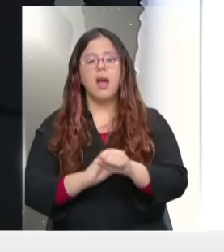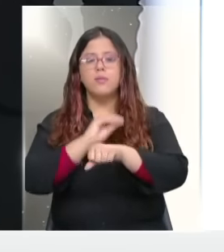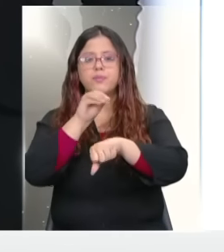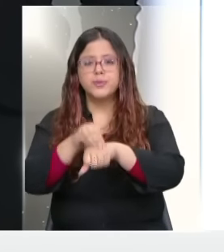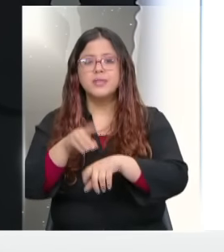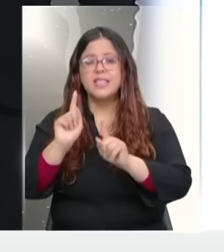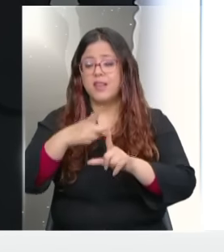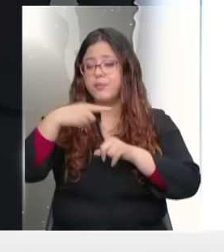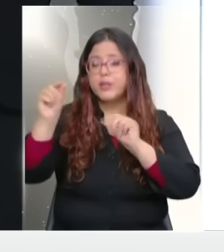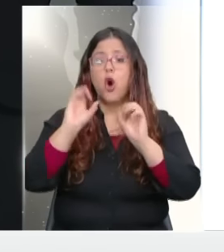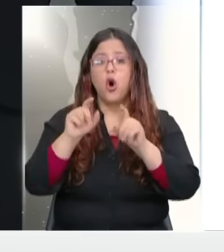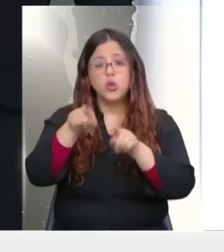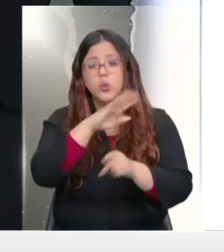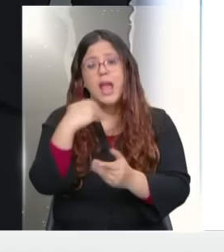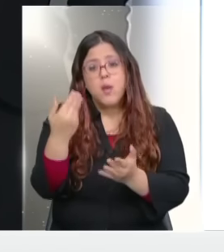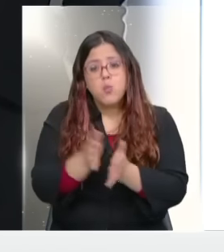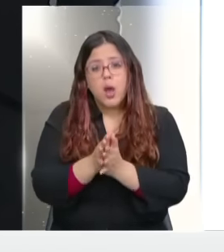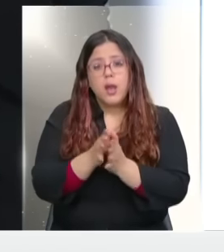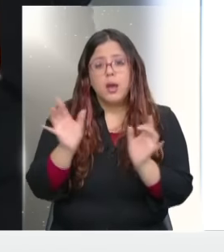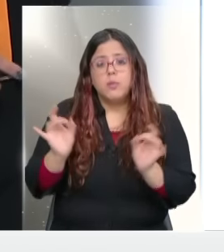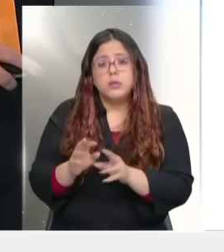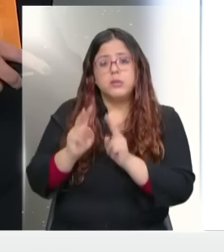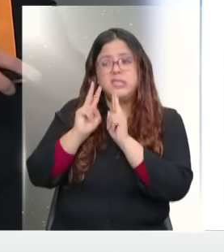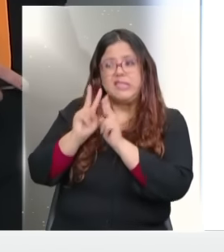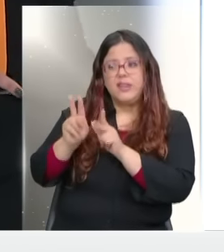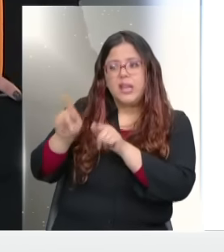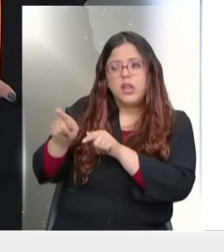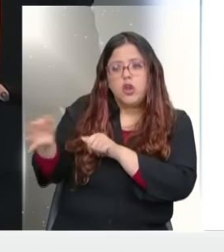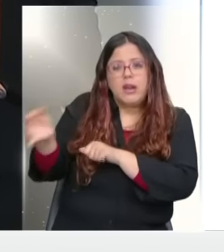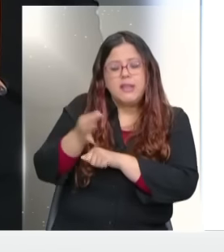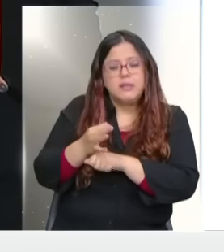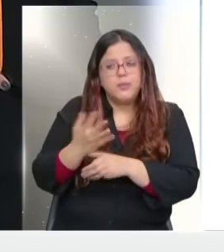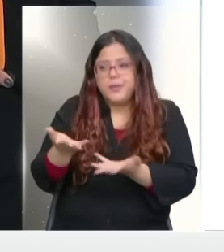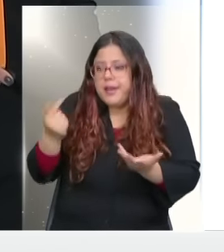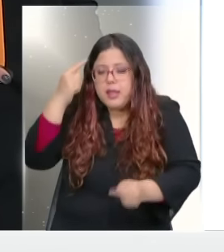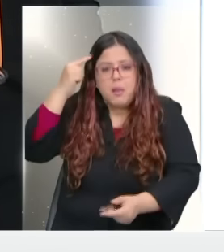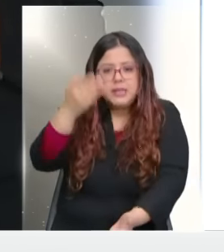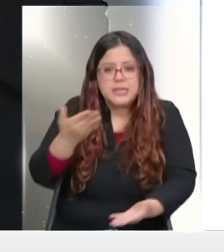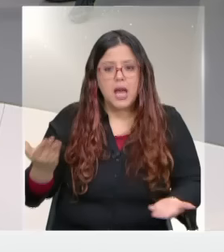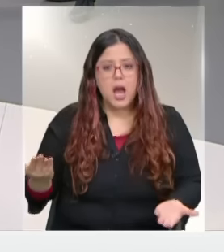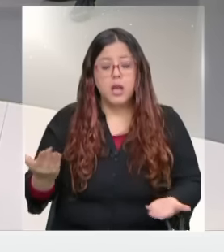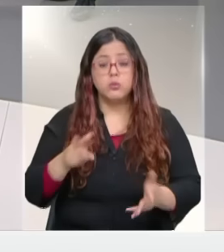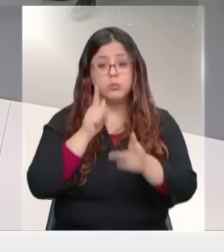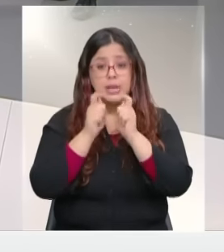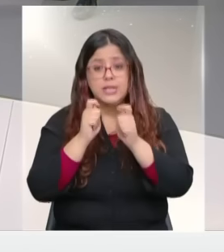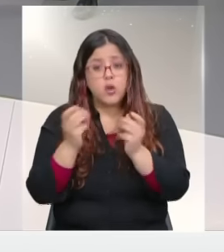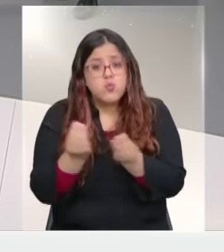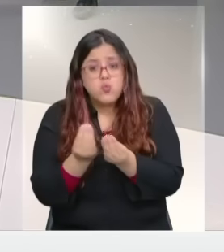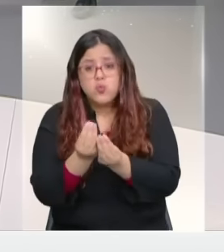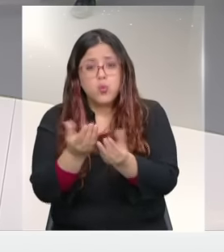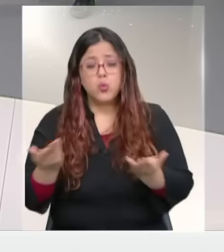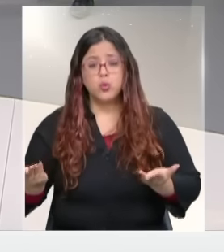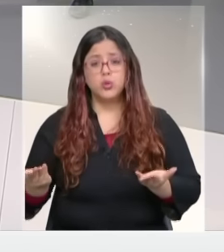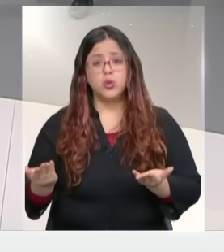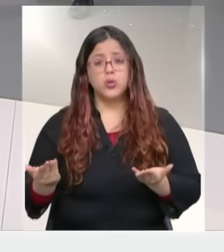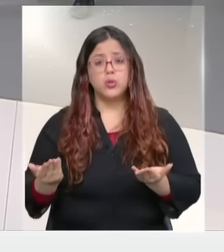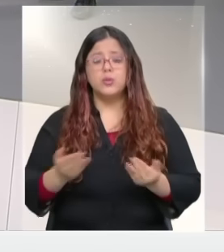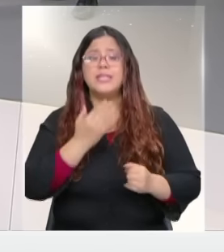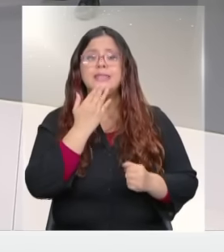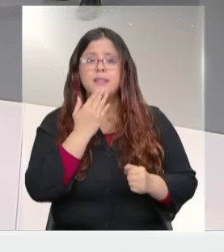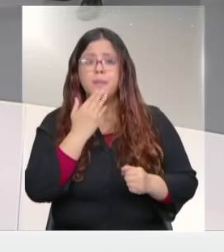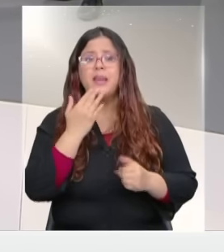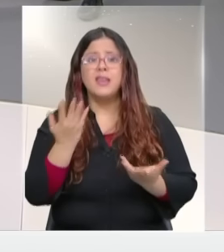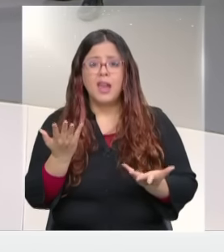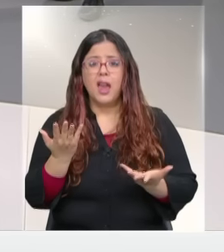de que o evacuado se muere, si escucha una declaración como esta de decir en qué está pensando, el riesgo es demasiado, demasiado alto y además es